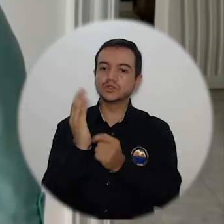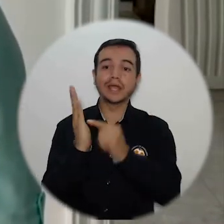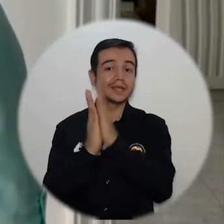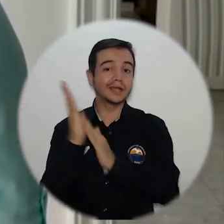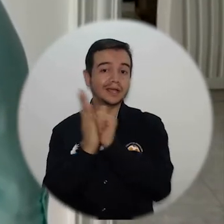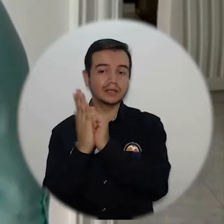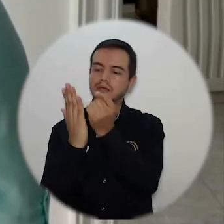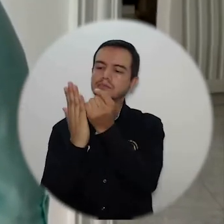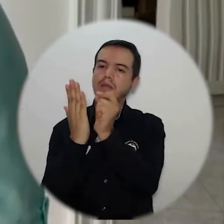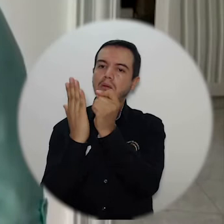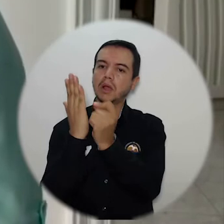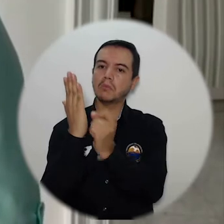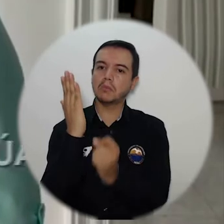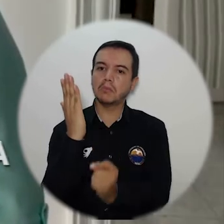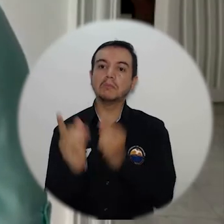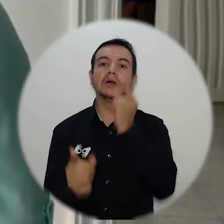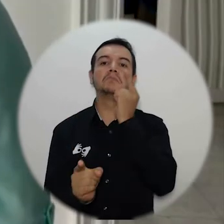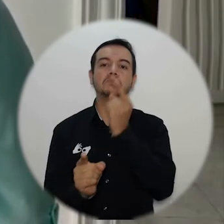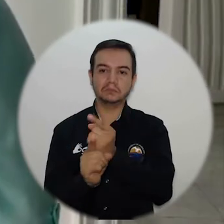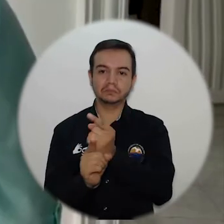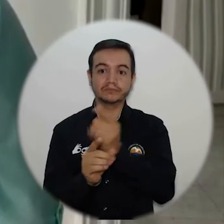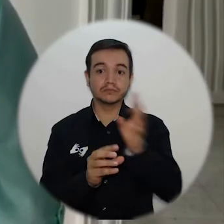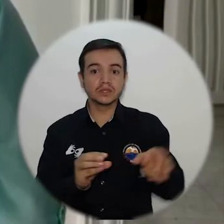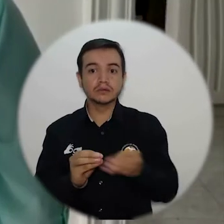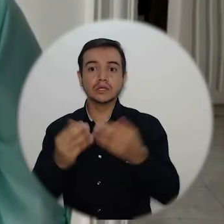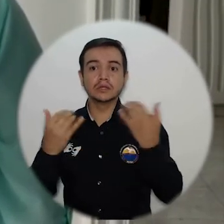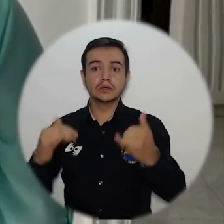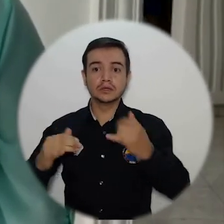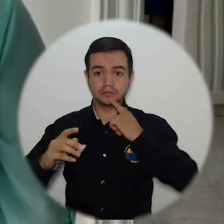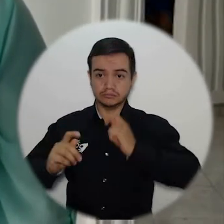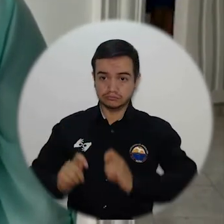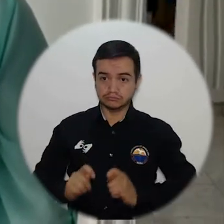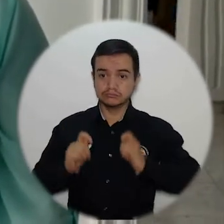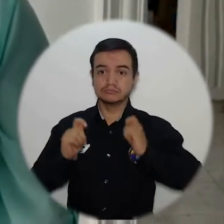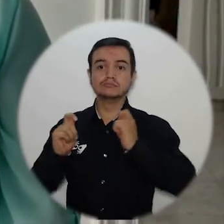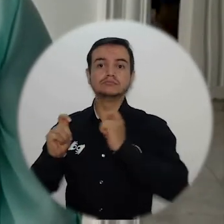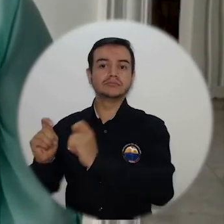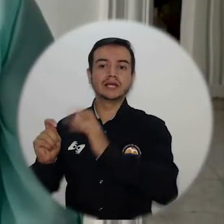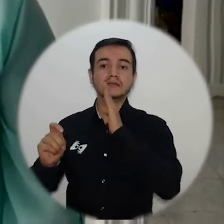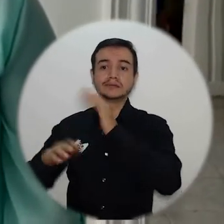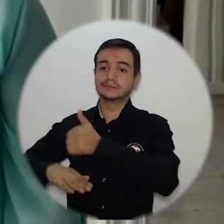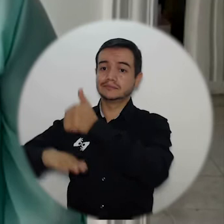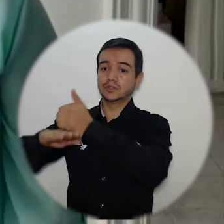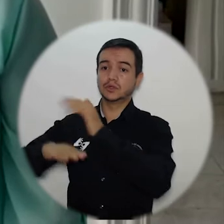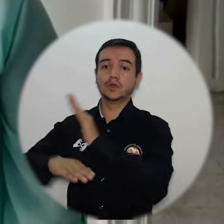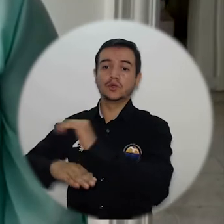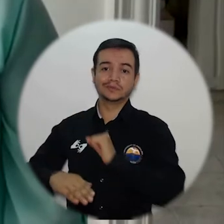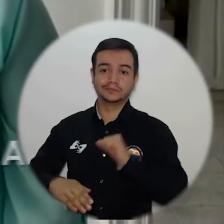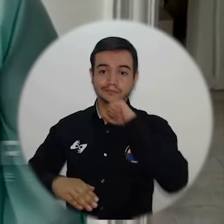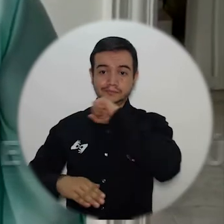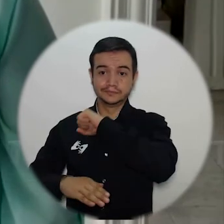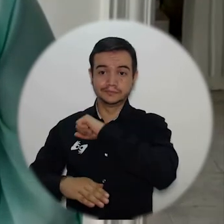agenda que se tenía estipulada para él mismo. Se hizo ya la asignación correspondiente al rector Pablo Vera